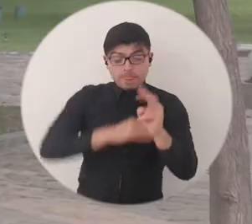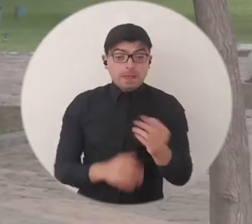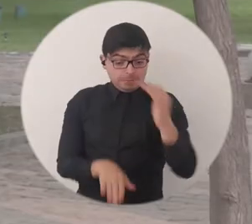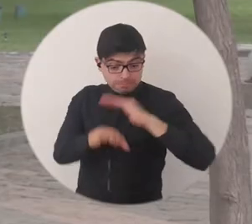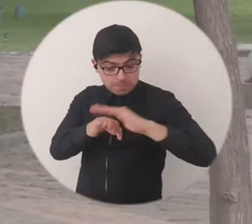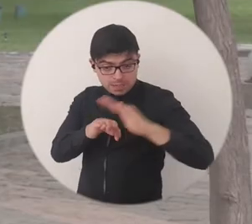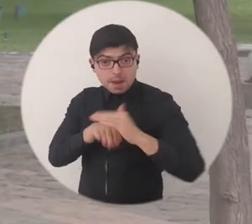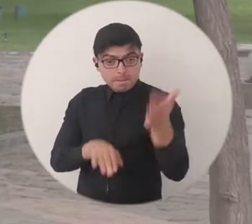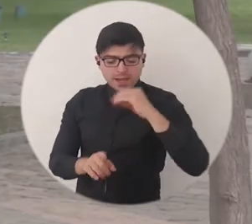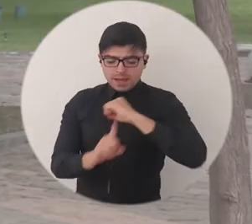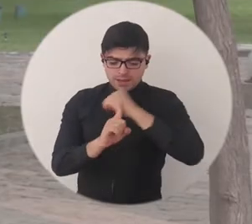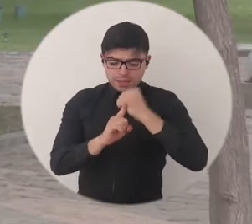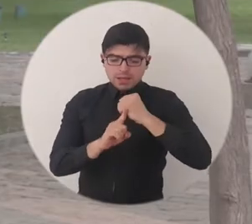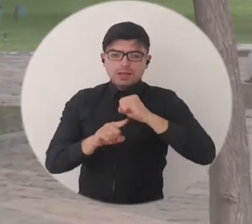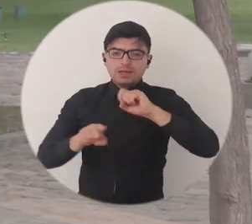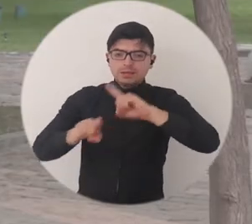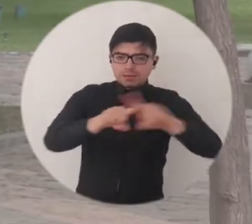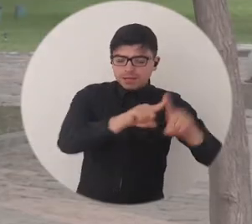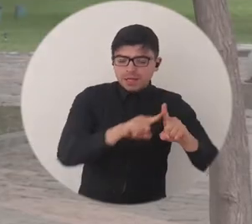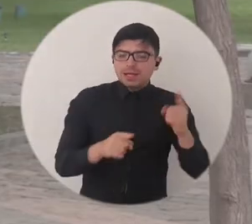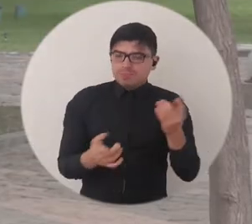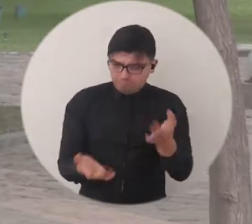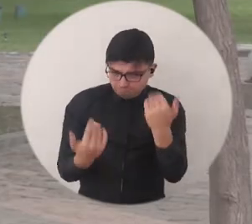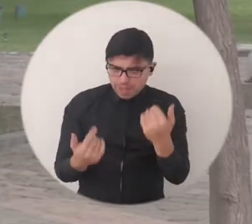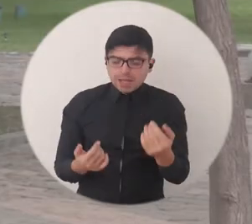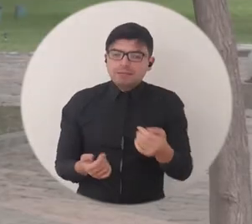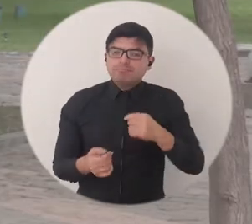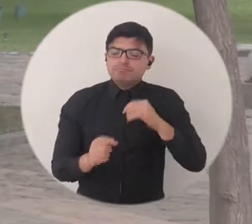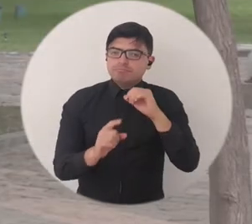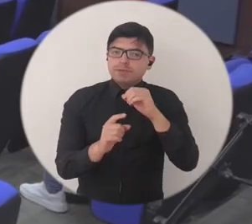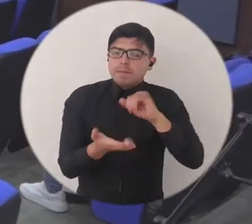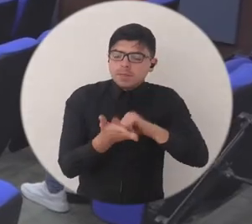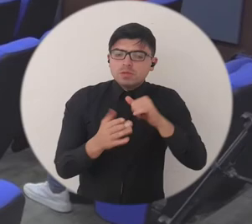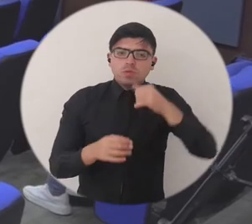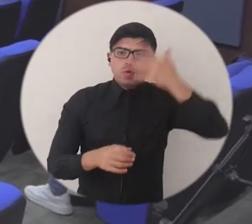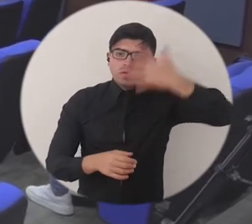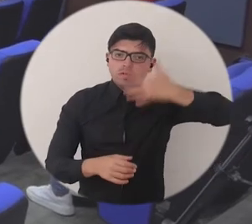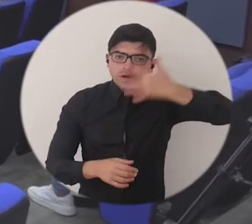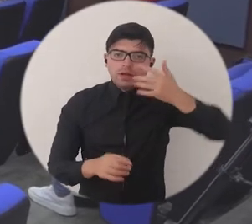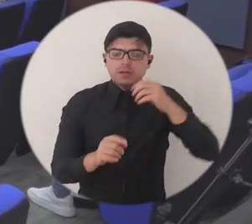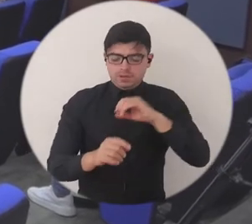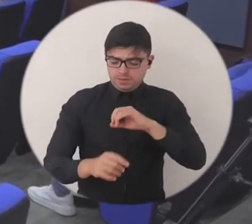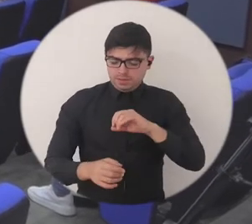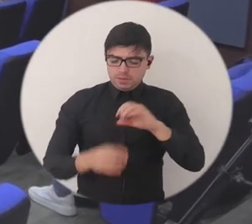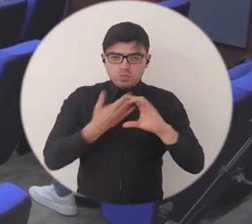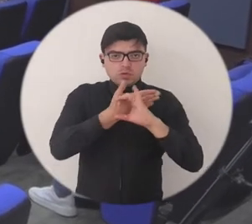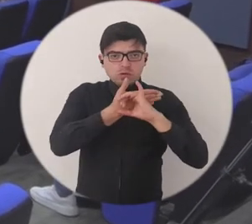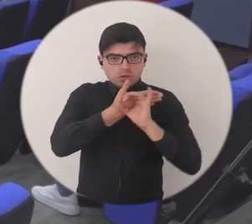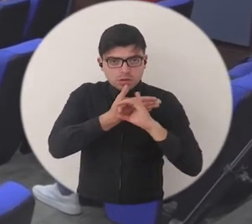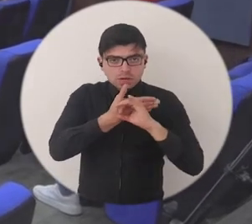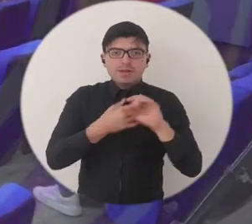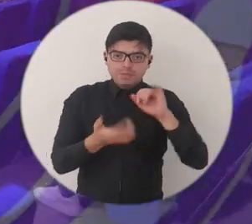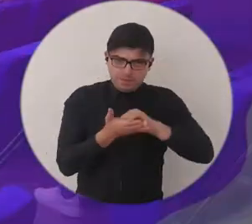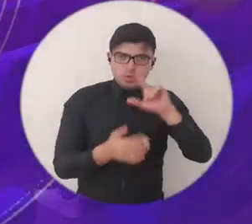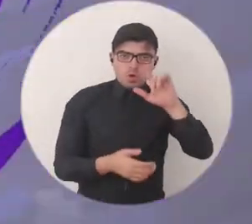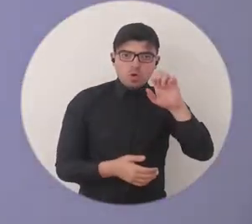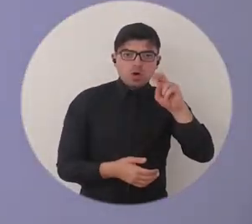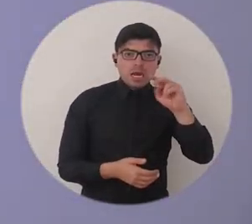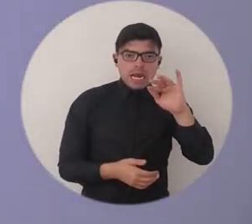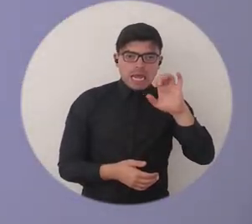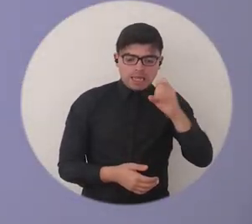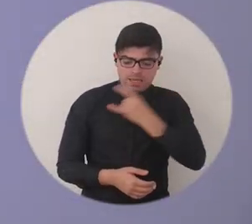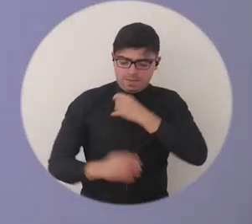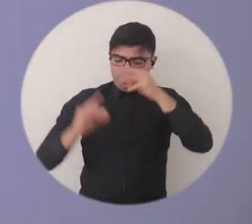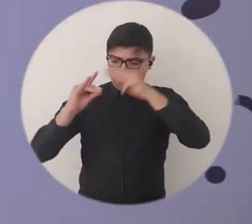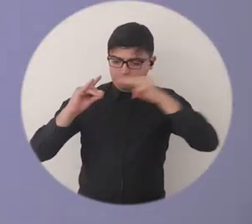a que nos sigan en nuestras redes sociales en Instagram y en Facebook como Lente Unimagdalena y que estén pendientes de la convocatoria que se va a lanzar prontamente